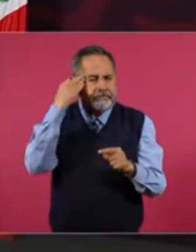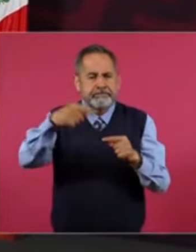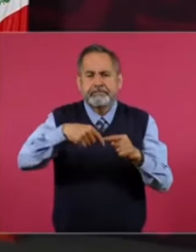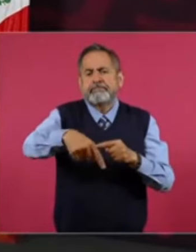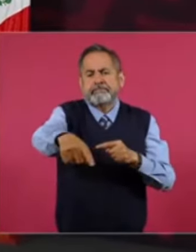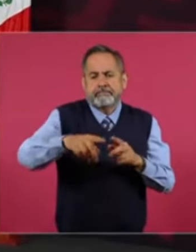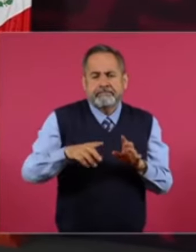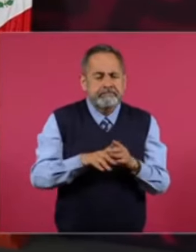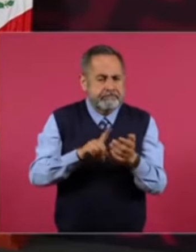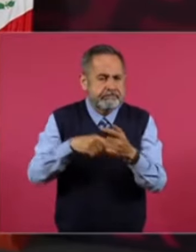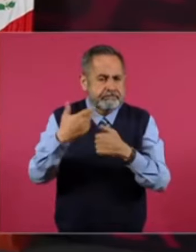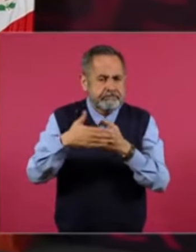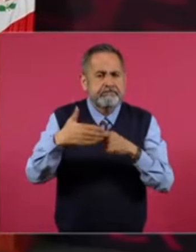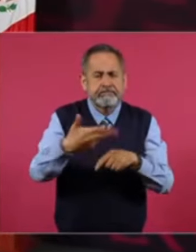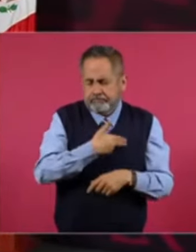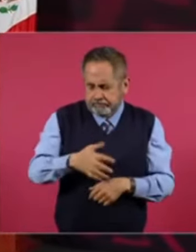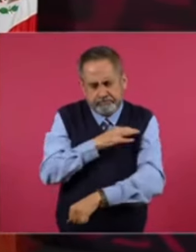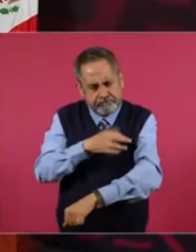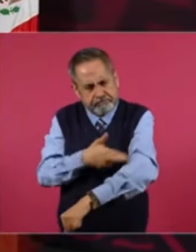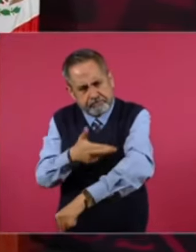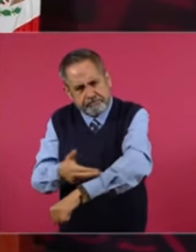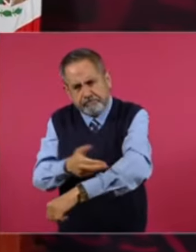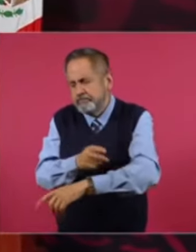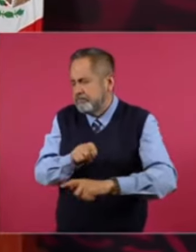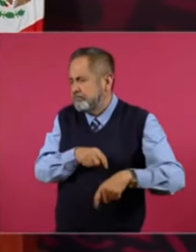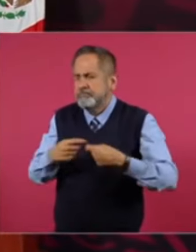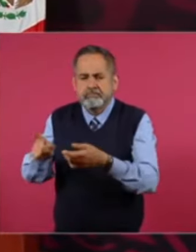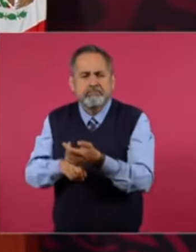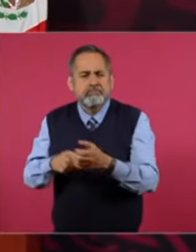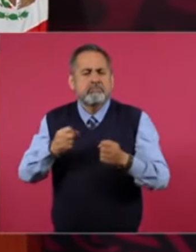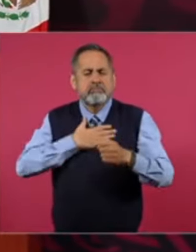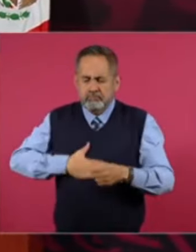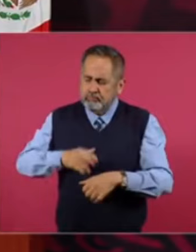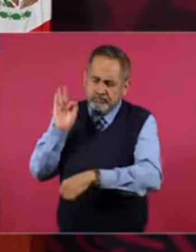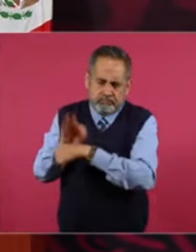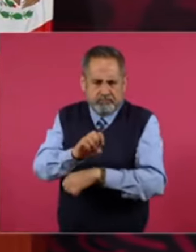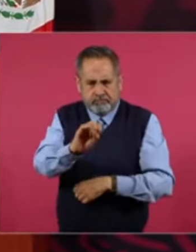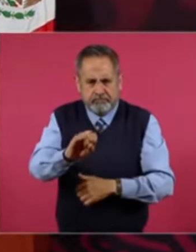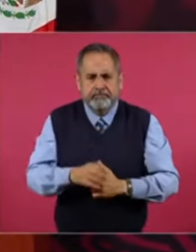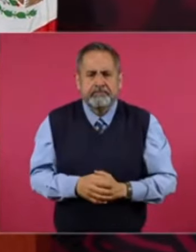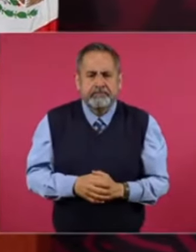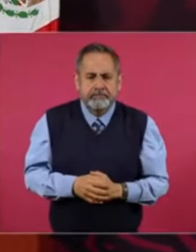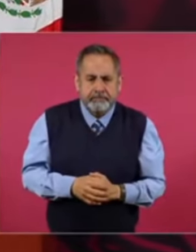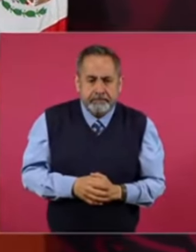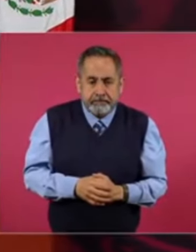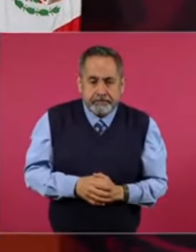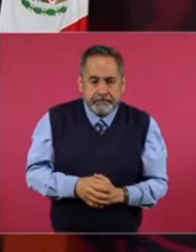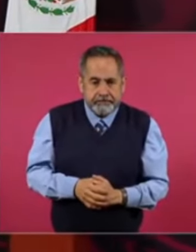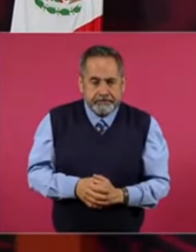estar. Gobernando. Pueda. Hacer justicia. Hay que ver también.